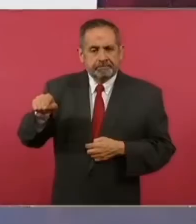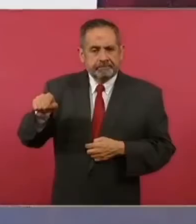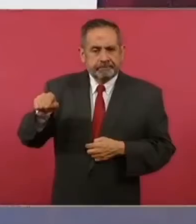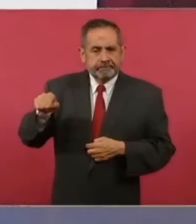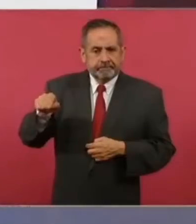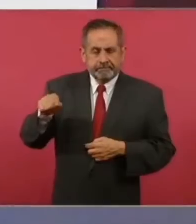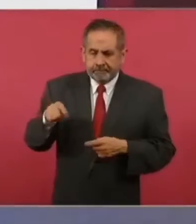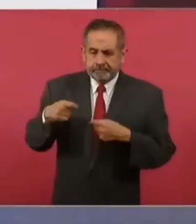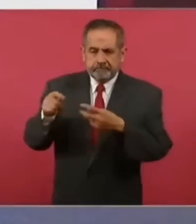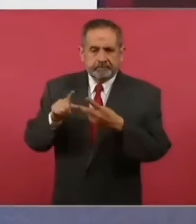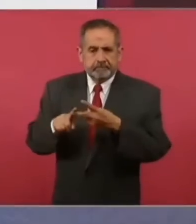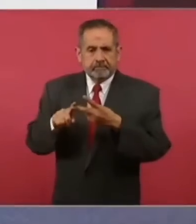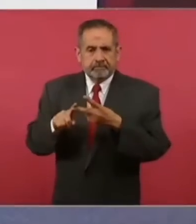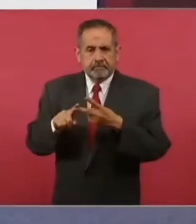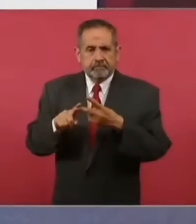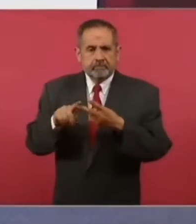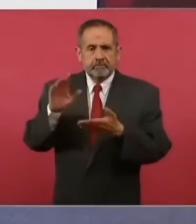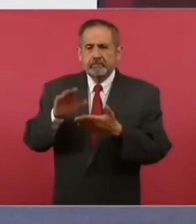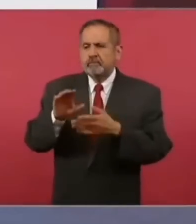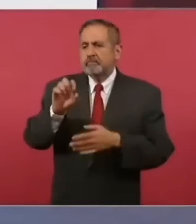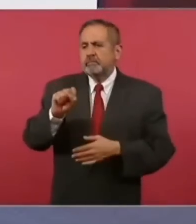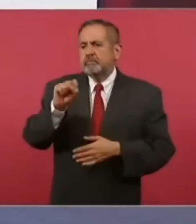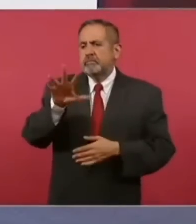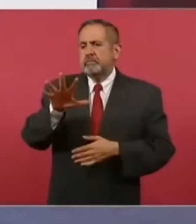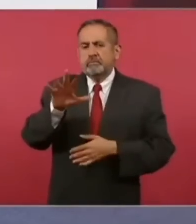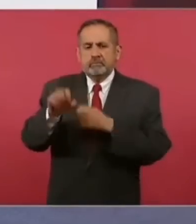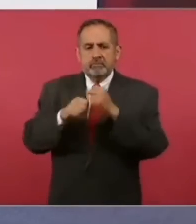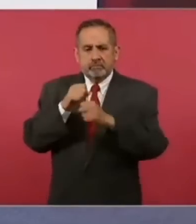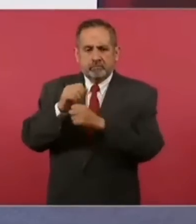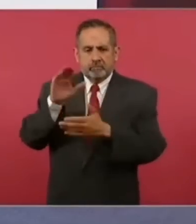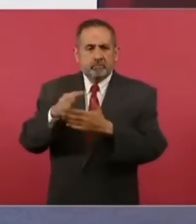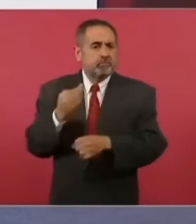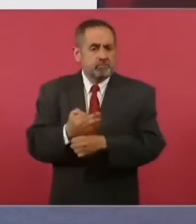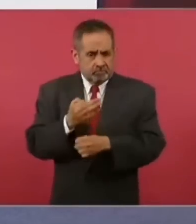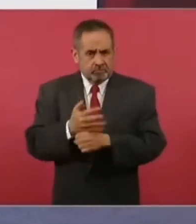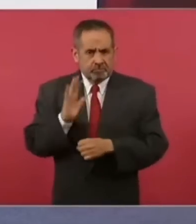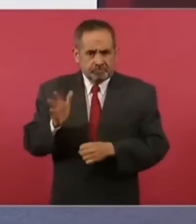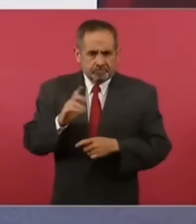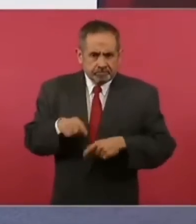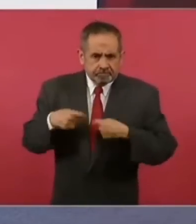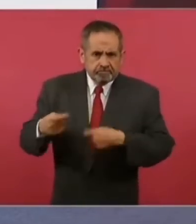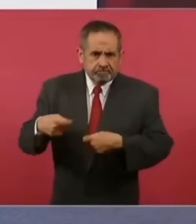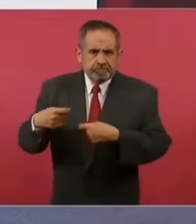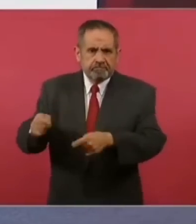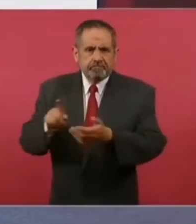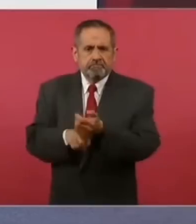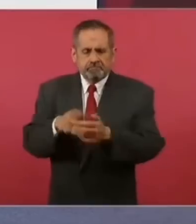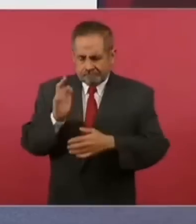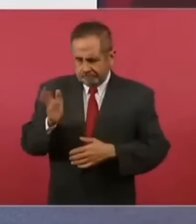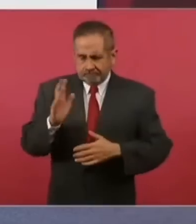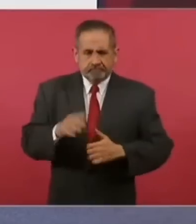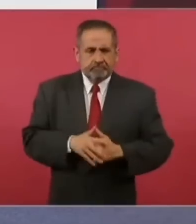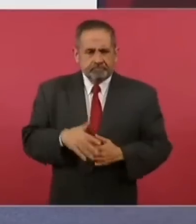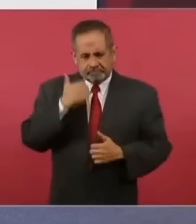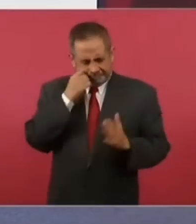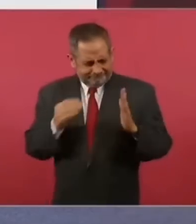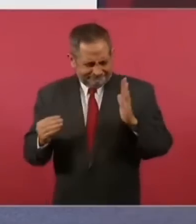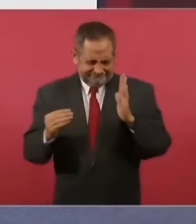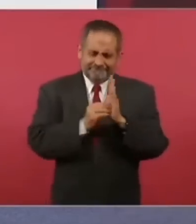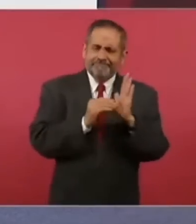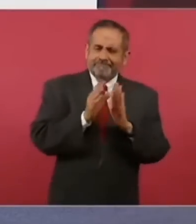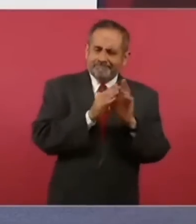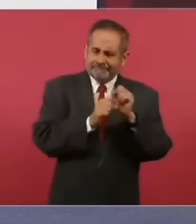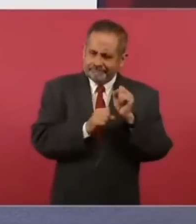baje a 65 años porque ya lo estamos haciendo pero quiero que quede